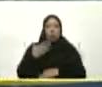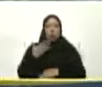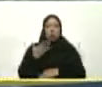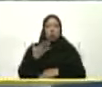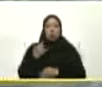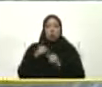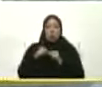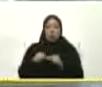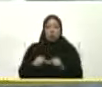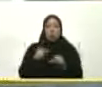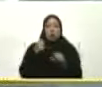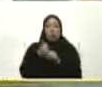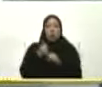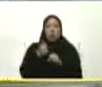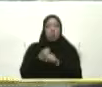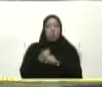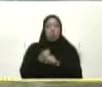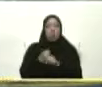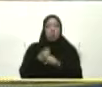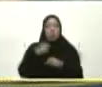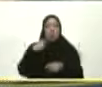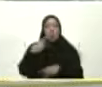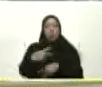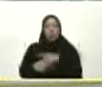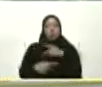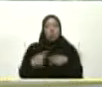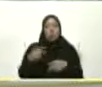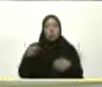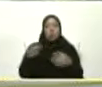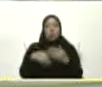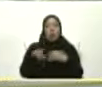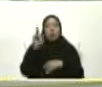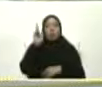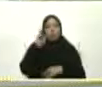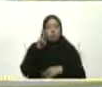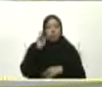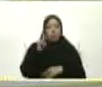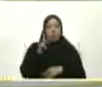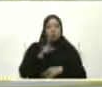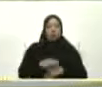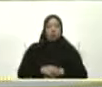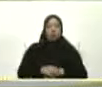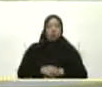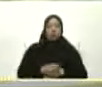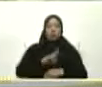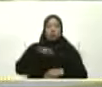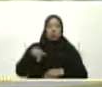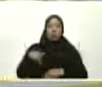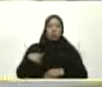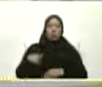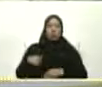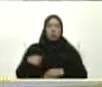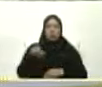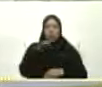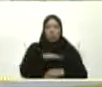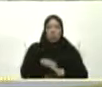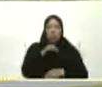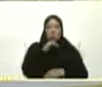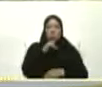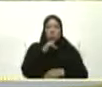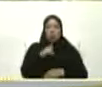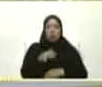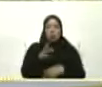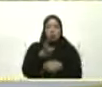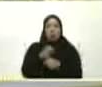Seguir Transitando El camino De la docencia Aunque no contamos Con este espacio Estaban En unas